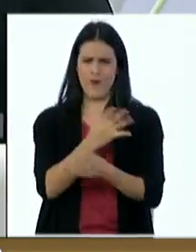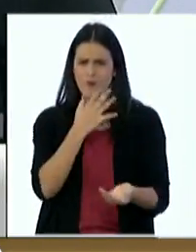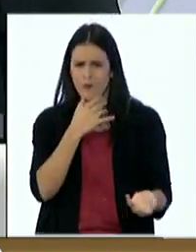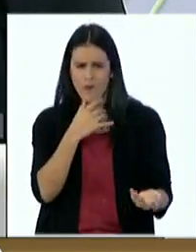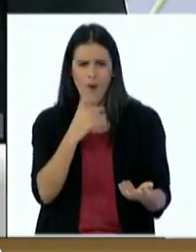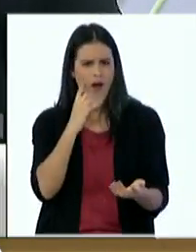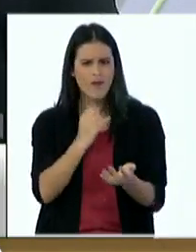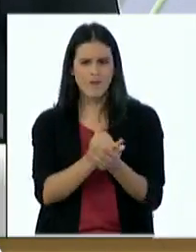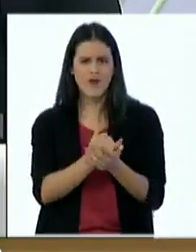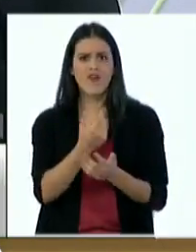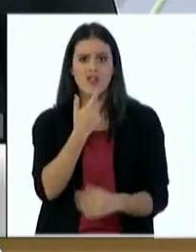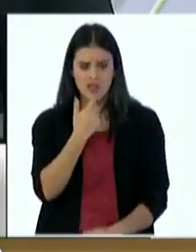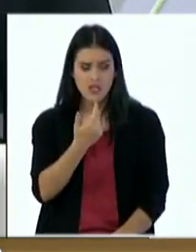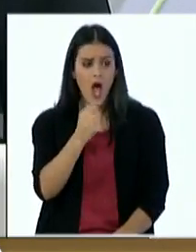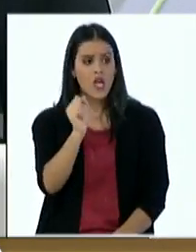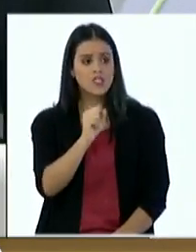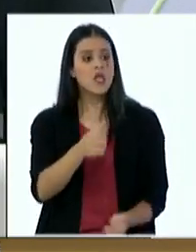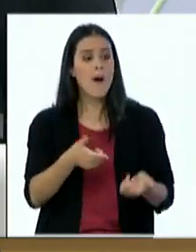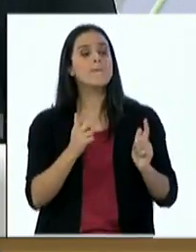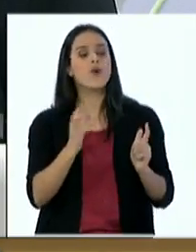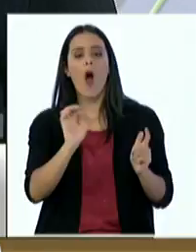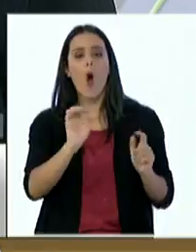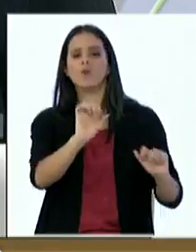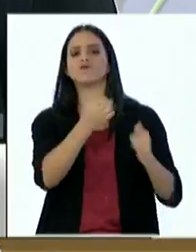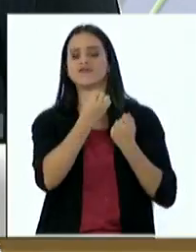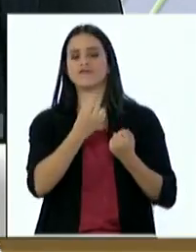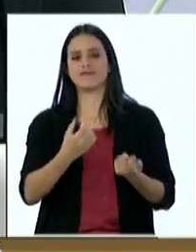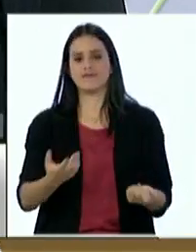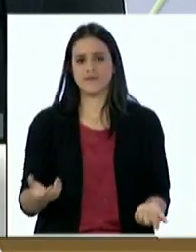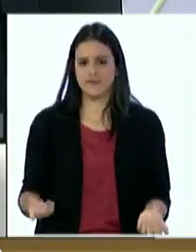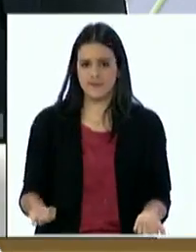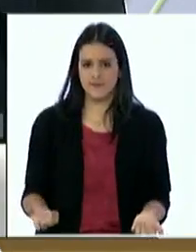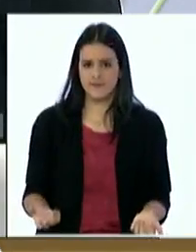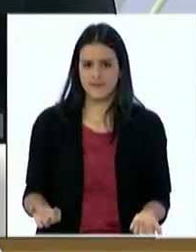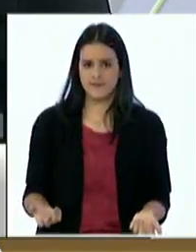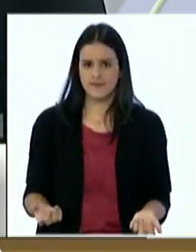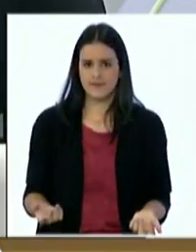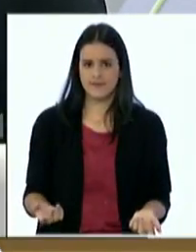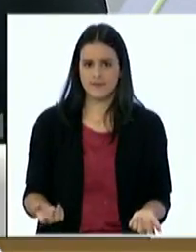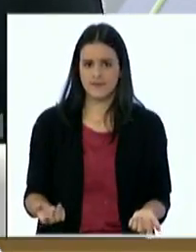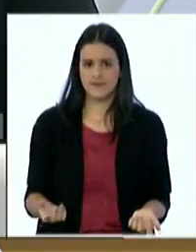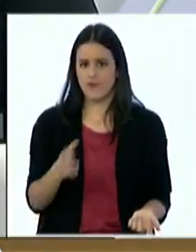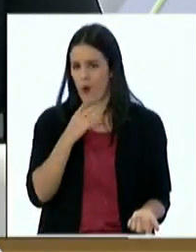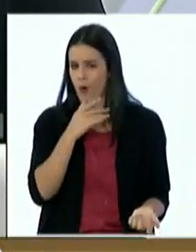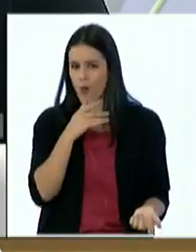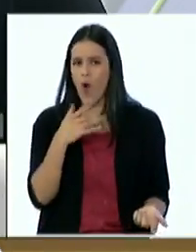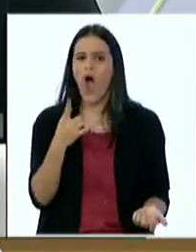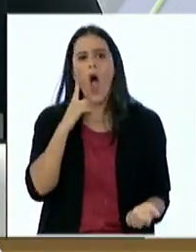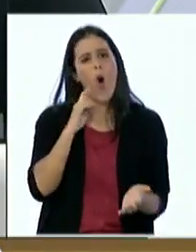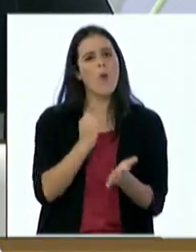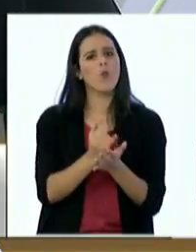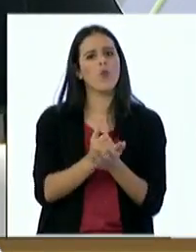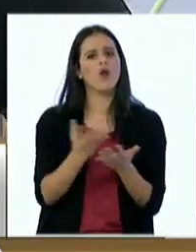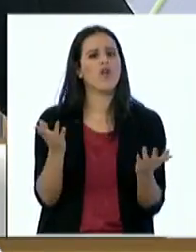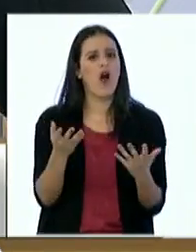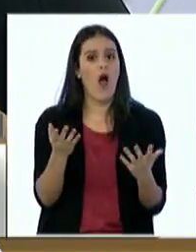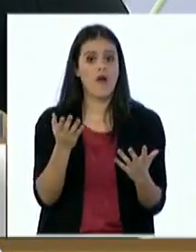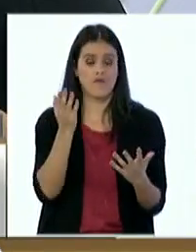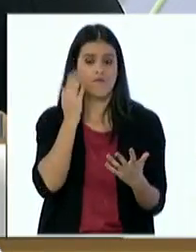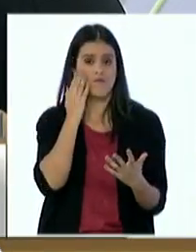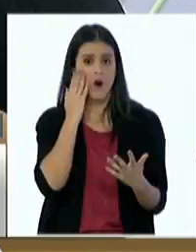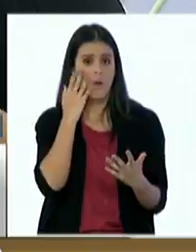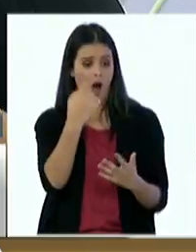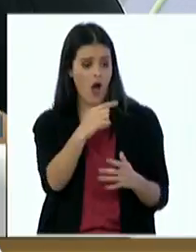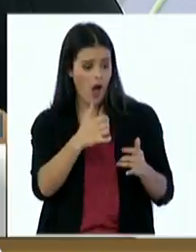yo pueda decir hay que hacer tal, para clínico, para decir esta mujer está amamantando no, la prueba fehaciente es que la madre